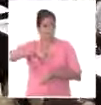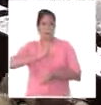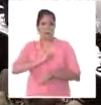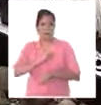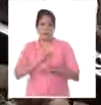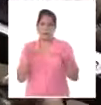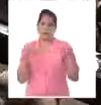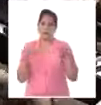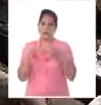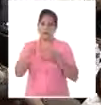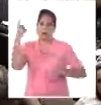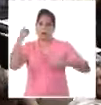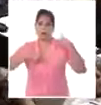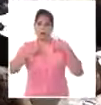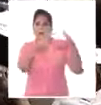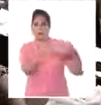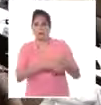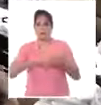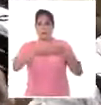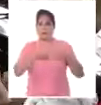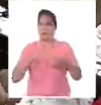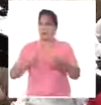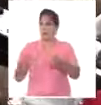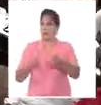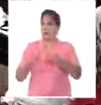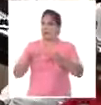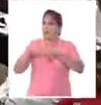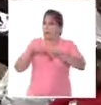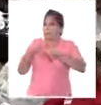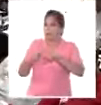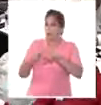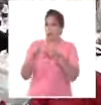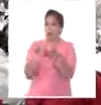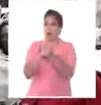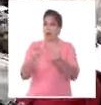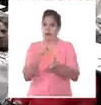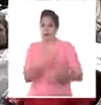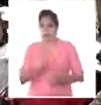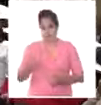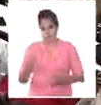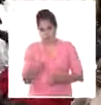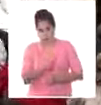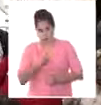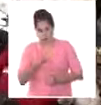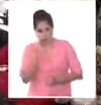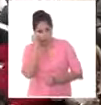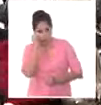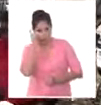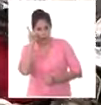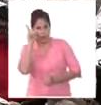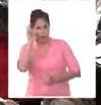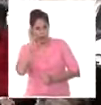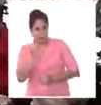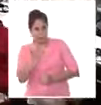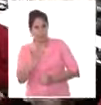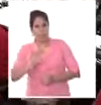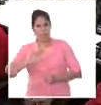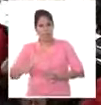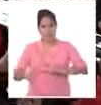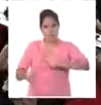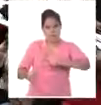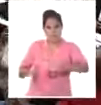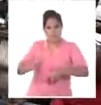la unidad antiimperialista y a la lucha contra el imperialismo. Esas ideas que son hegemónicas,